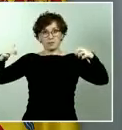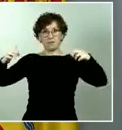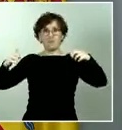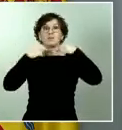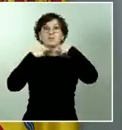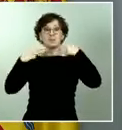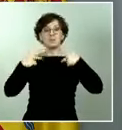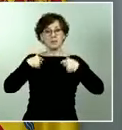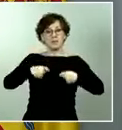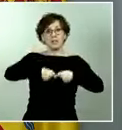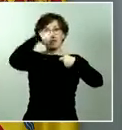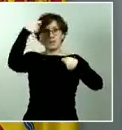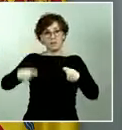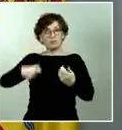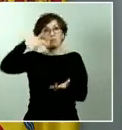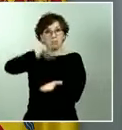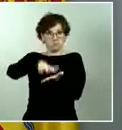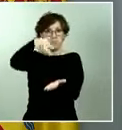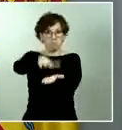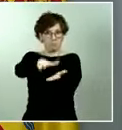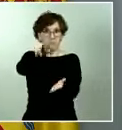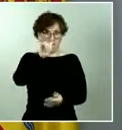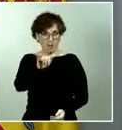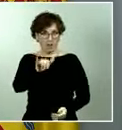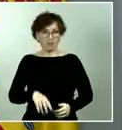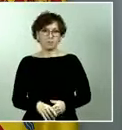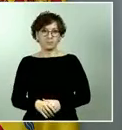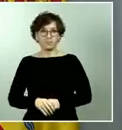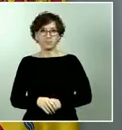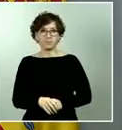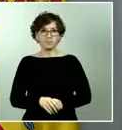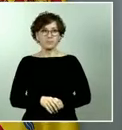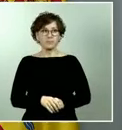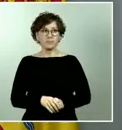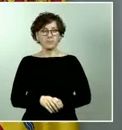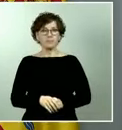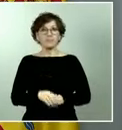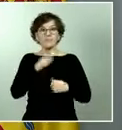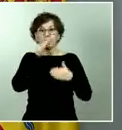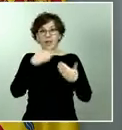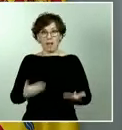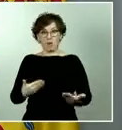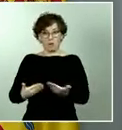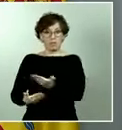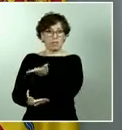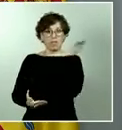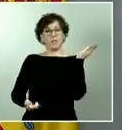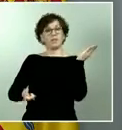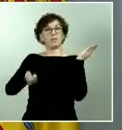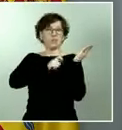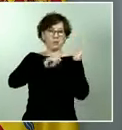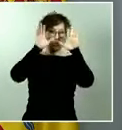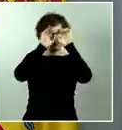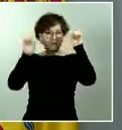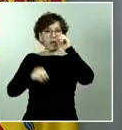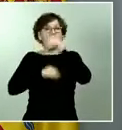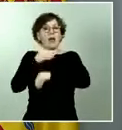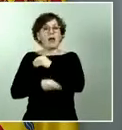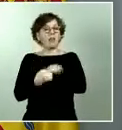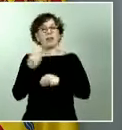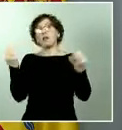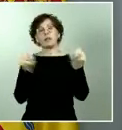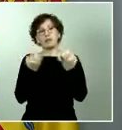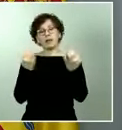legislativo. No obstante, lo que hacen los agentes de la autoridad es hacer una propuesta, hacen una